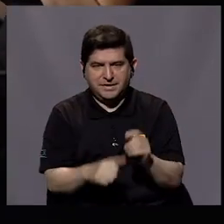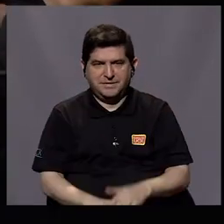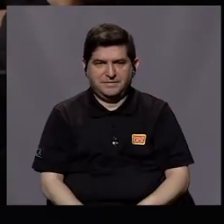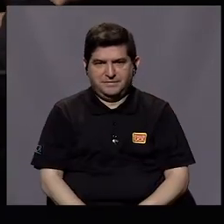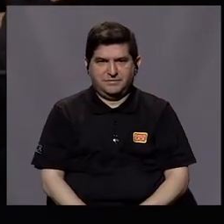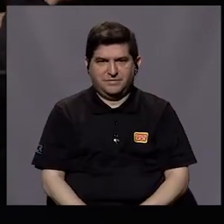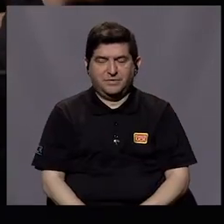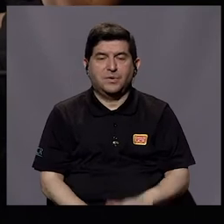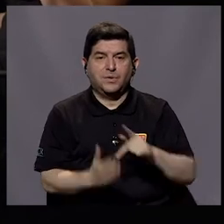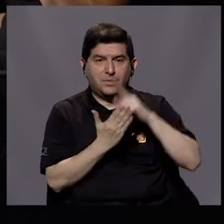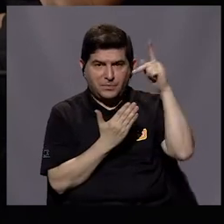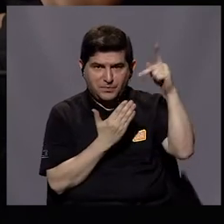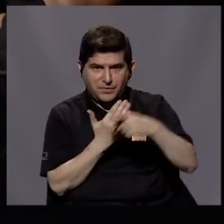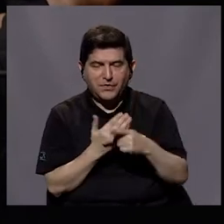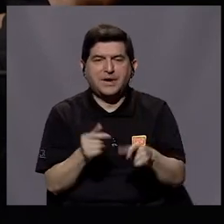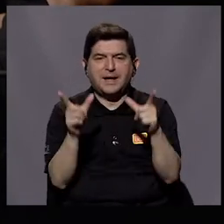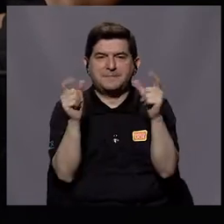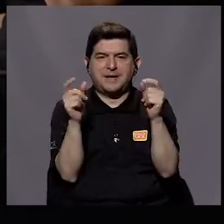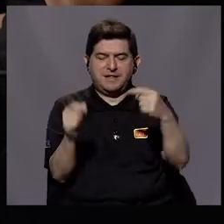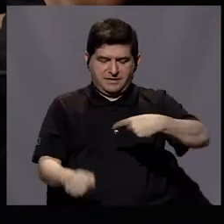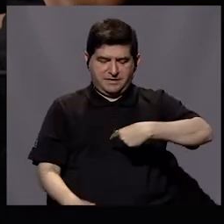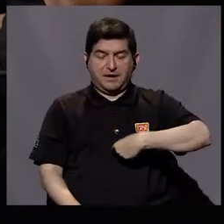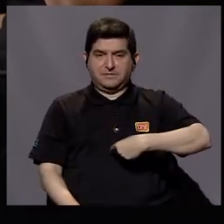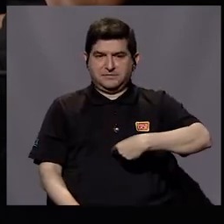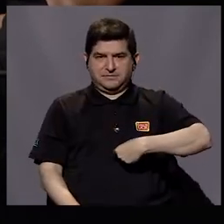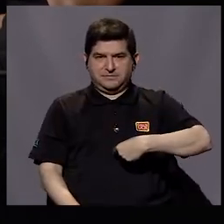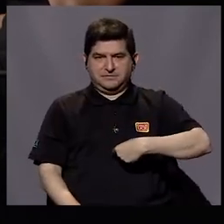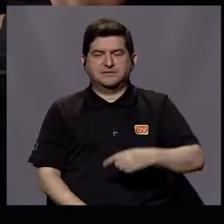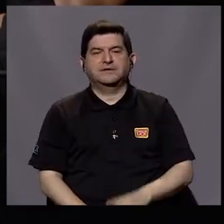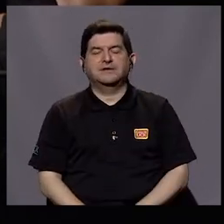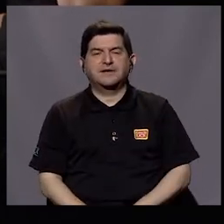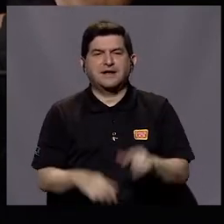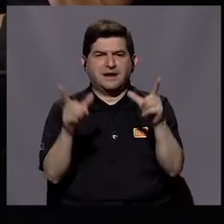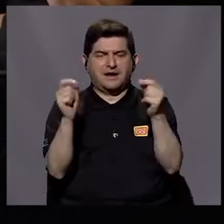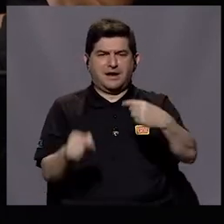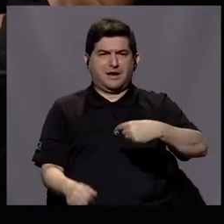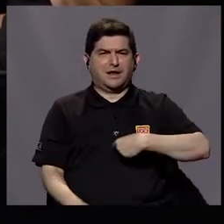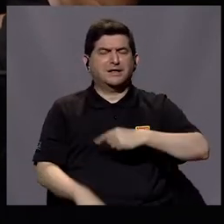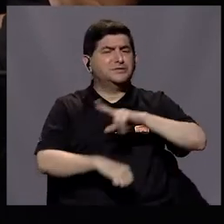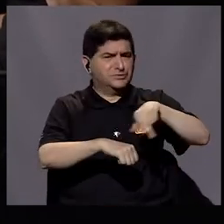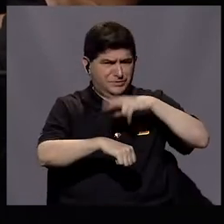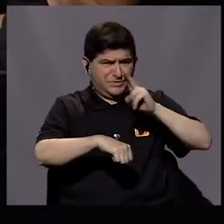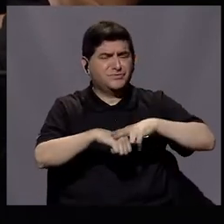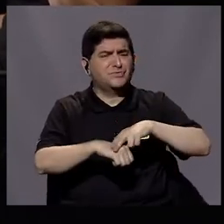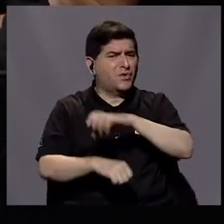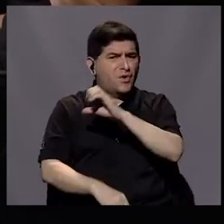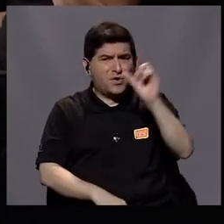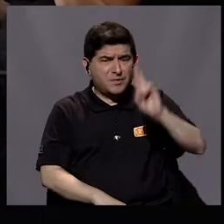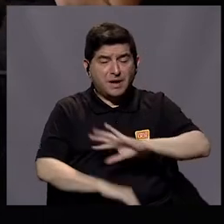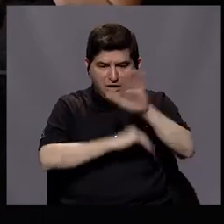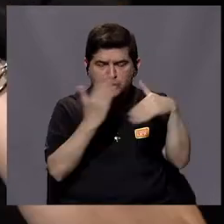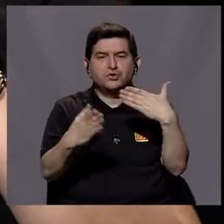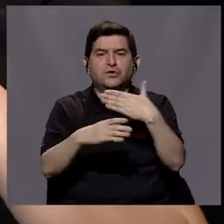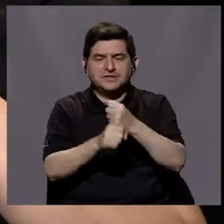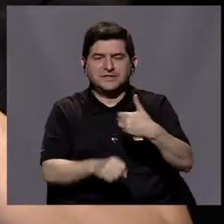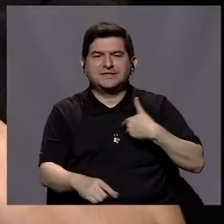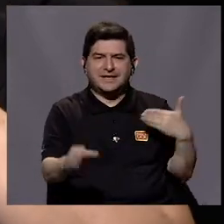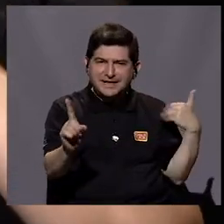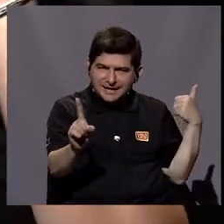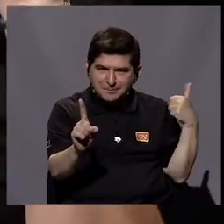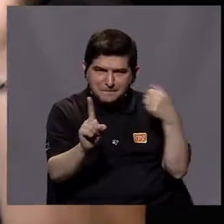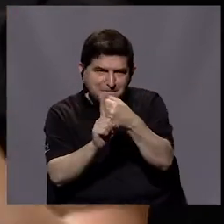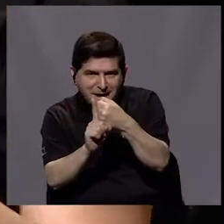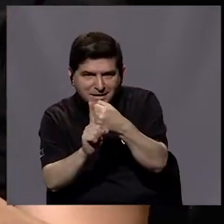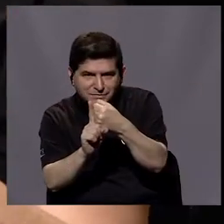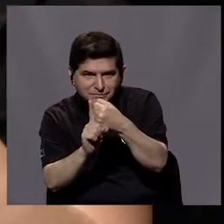incluyo el programa de cáncer gástrico, ¿verdad? Que el cáncer gástrico es muy común en Costa Rica. Entonces, todo lo que hacemos tiene